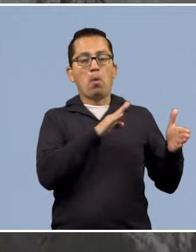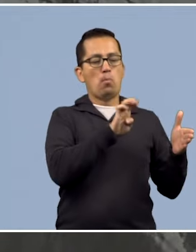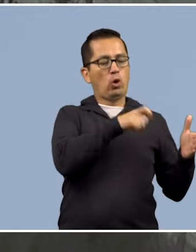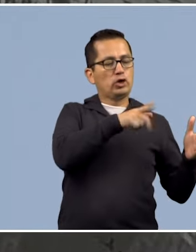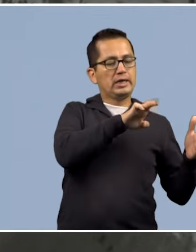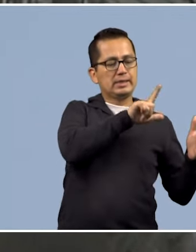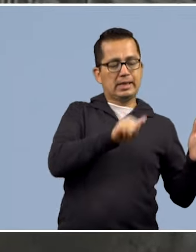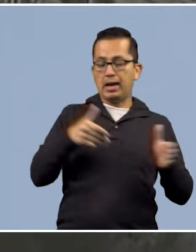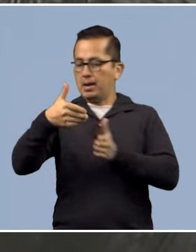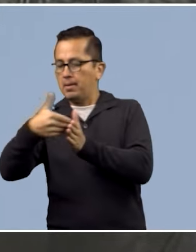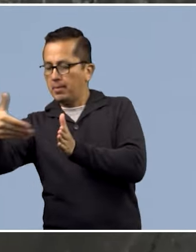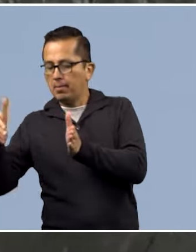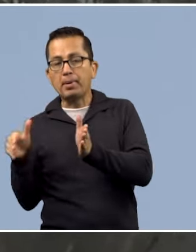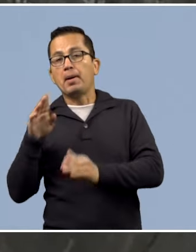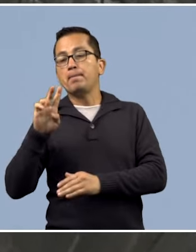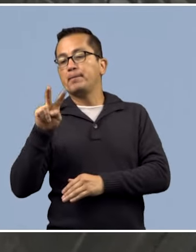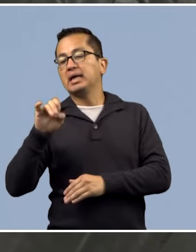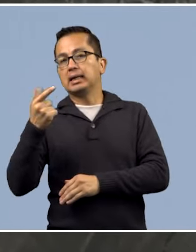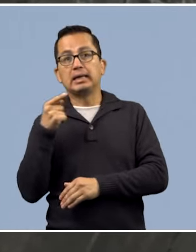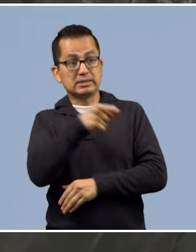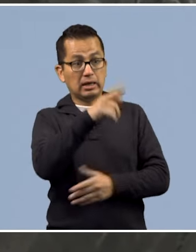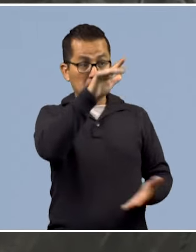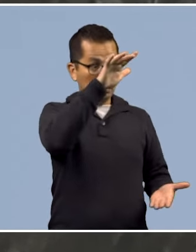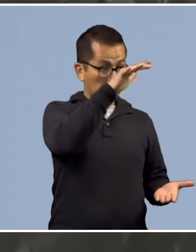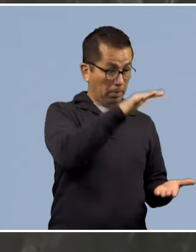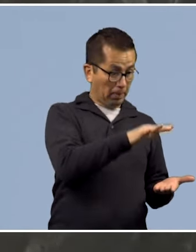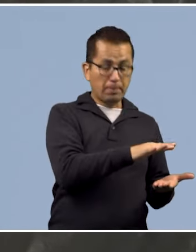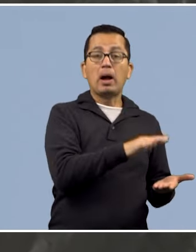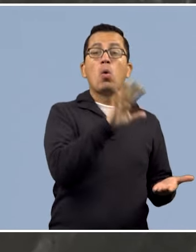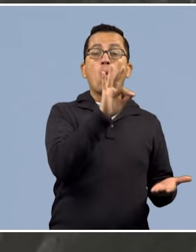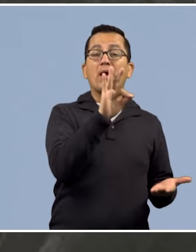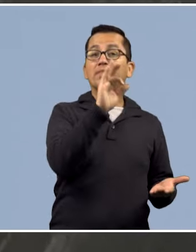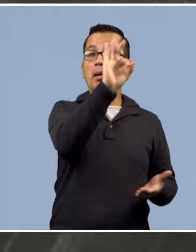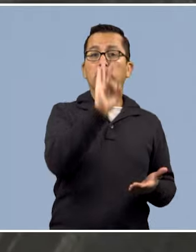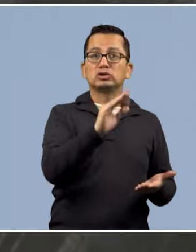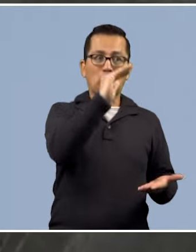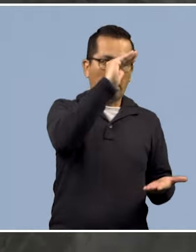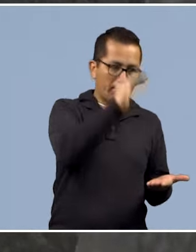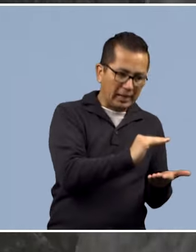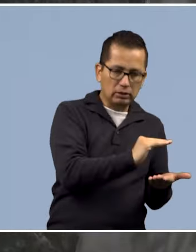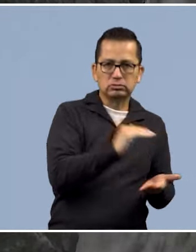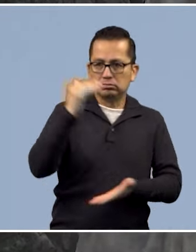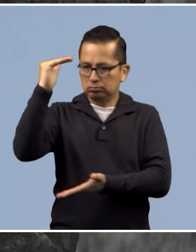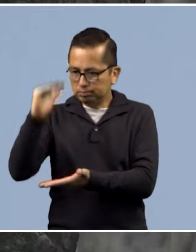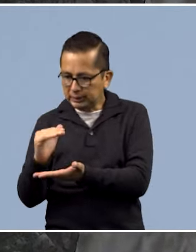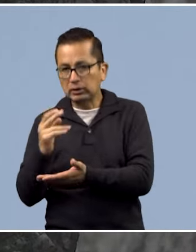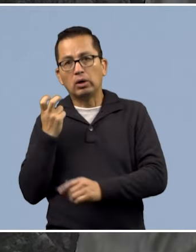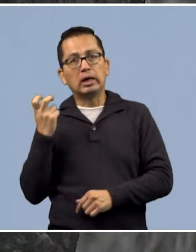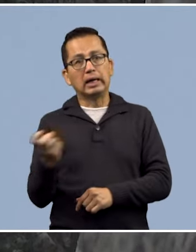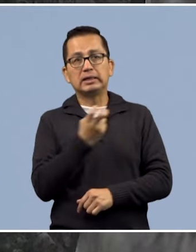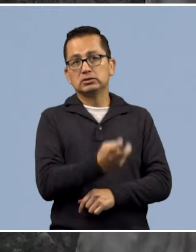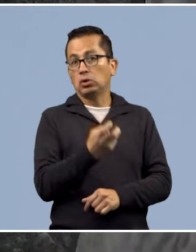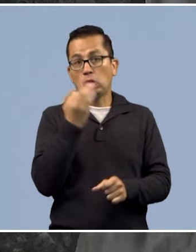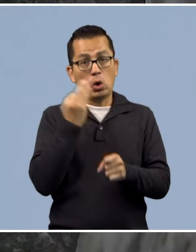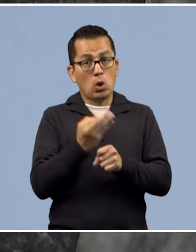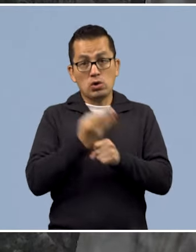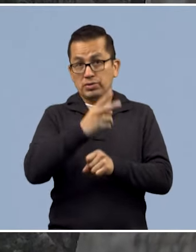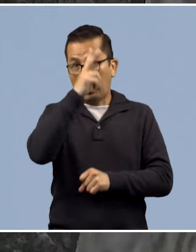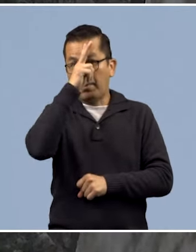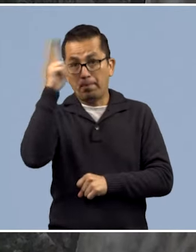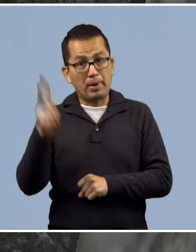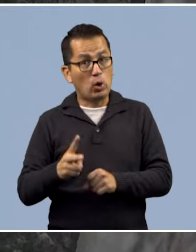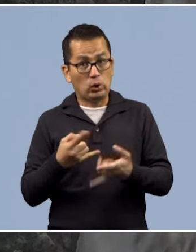Vírgenes, que están por debajo del 40% de su nivel de aguas máximas ordinarias, NAMO, y están registrando niveles